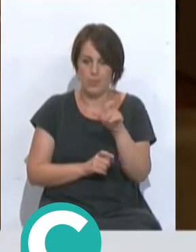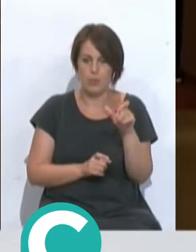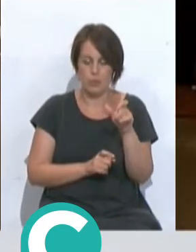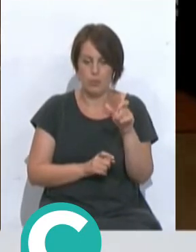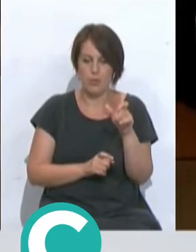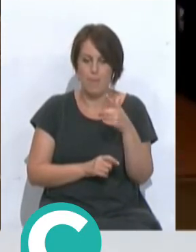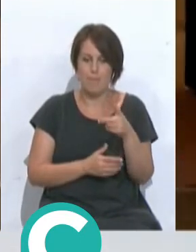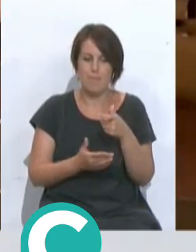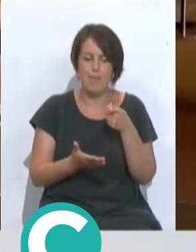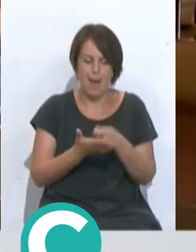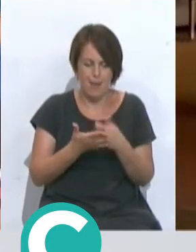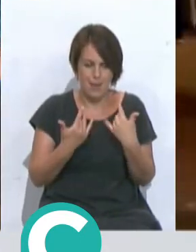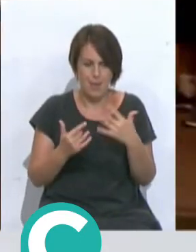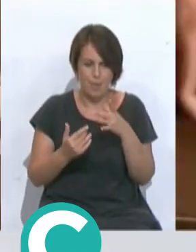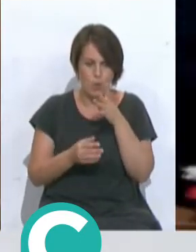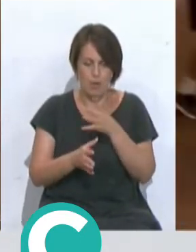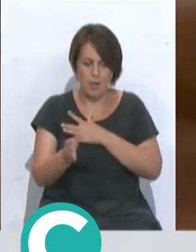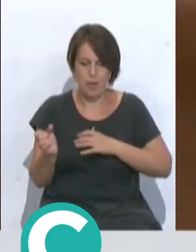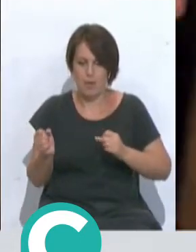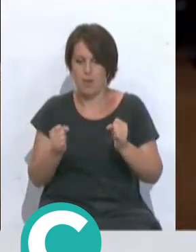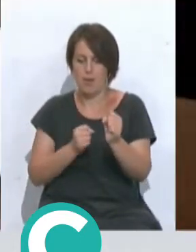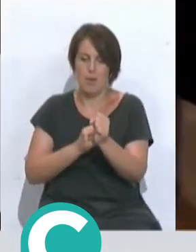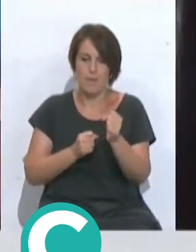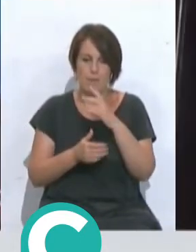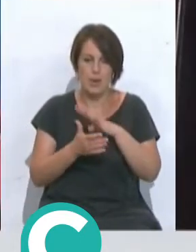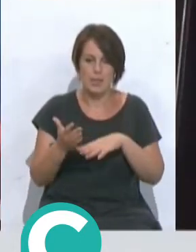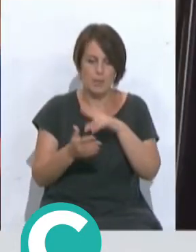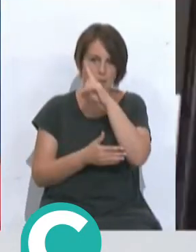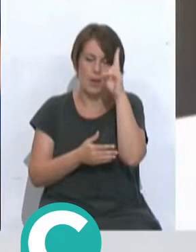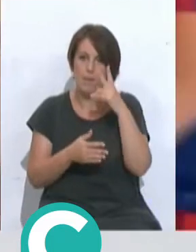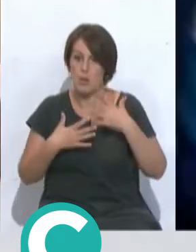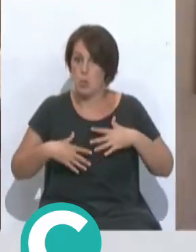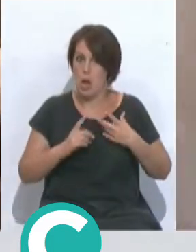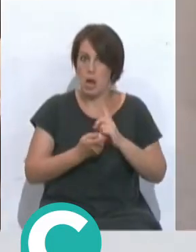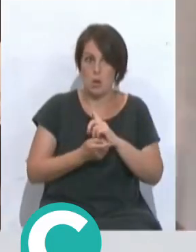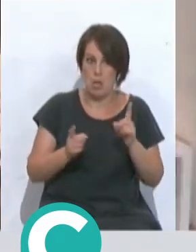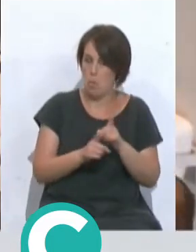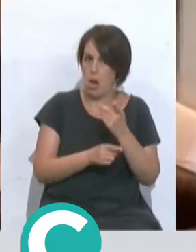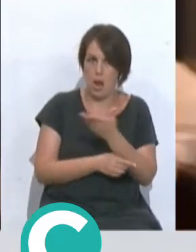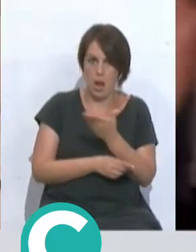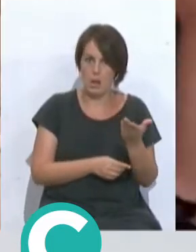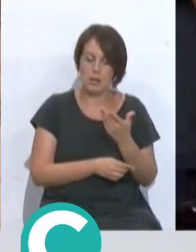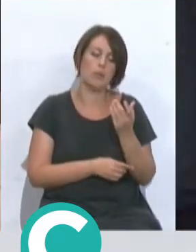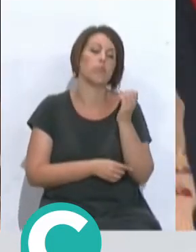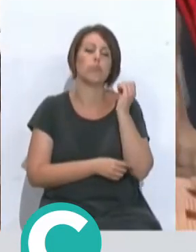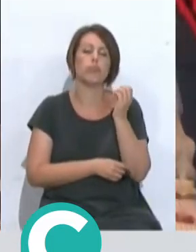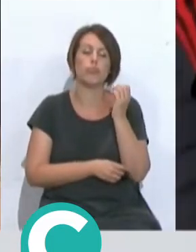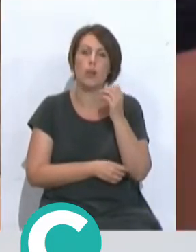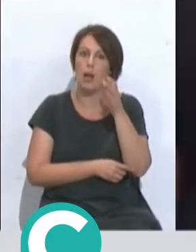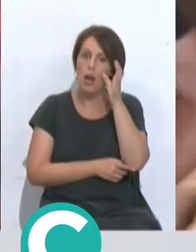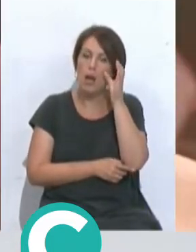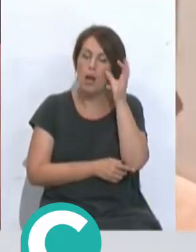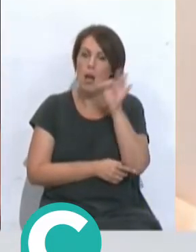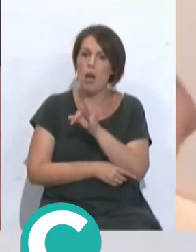dinero que pagaría por estar aquí ahora mismo en un Barça-Madrid en el vestuario de cualquiera de los dos tanto del Barça o del Madrid escuchando la charla de tal habiendo